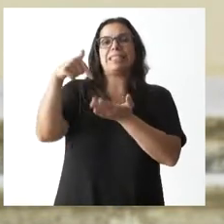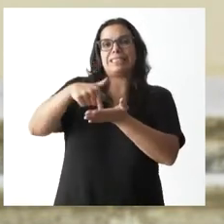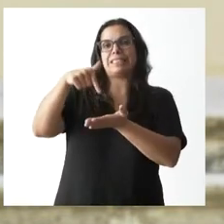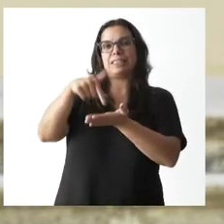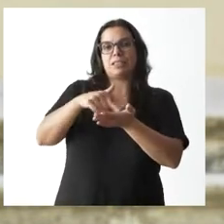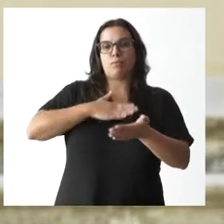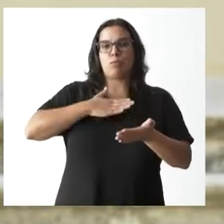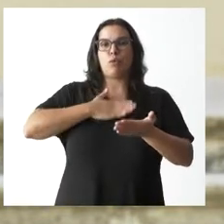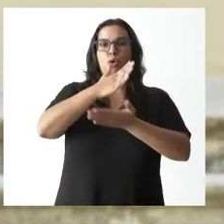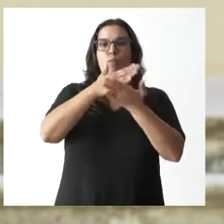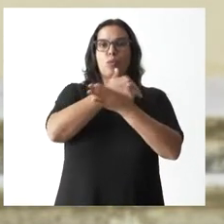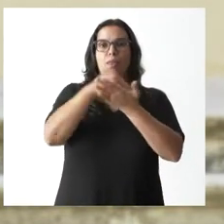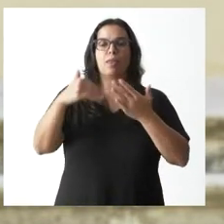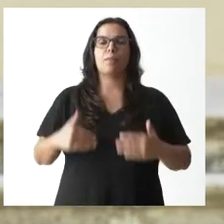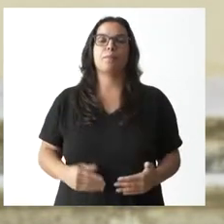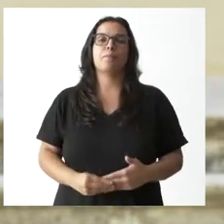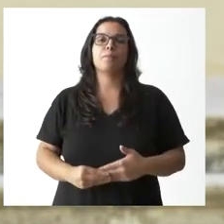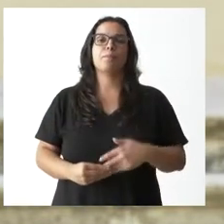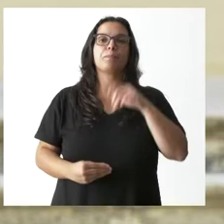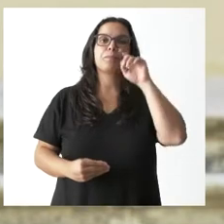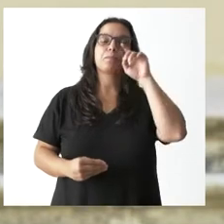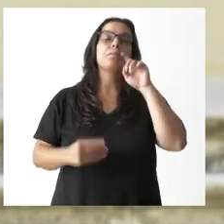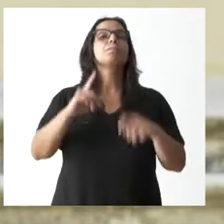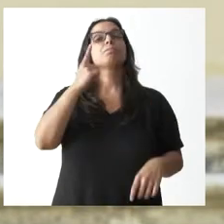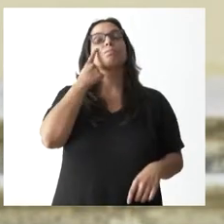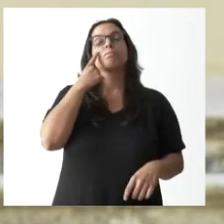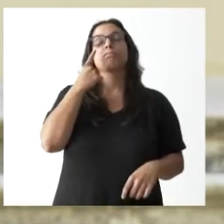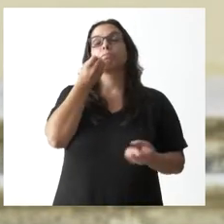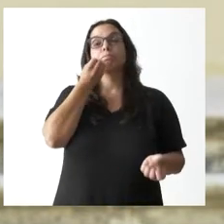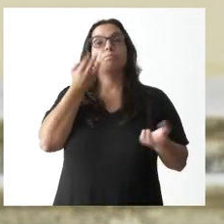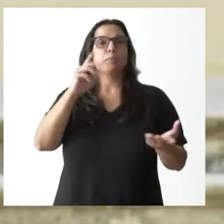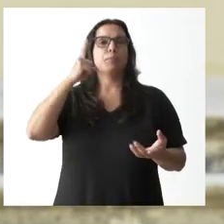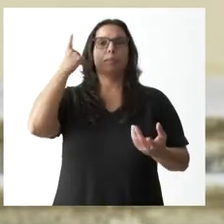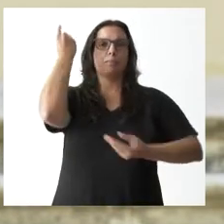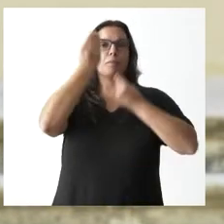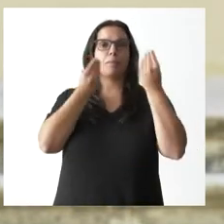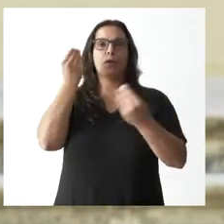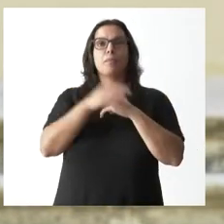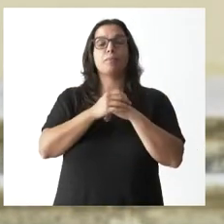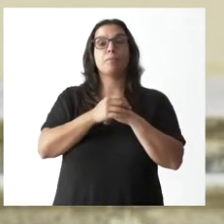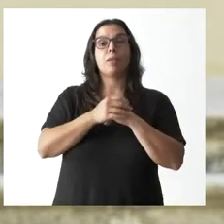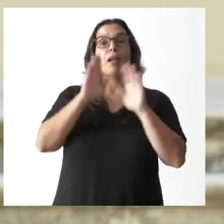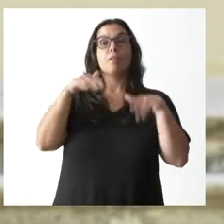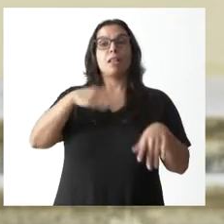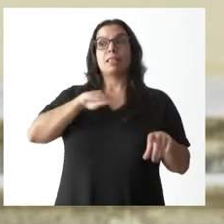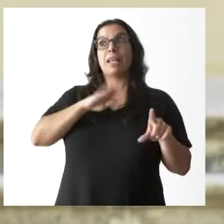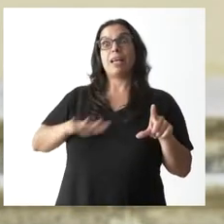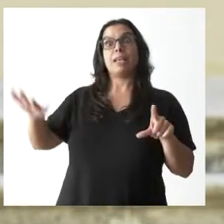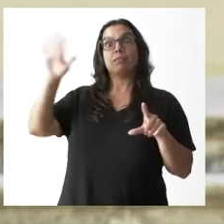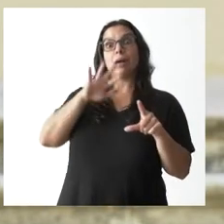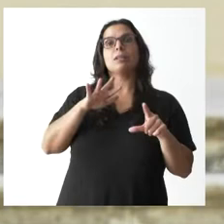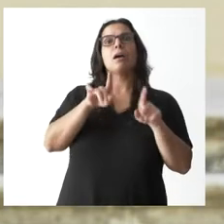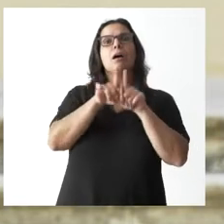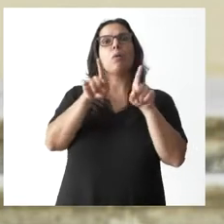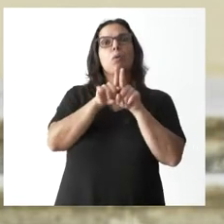de nuestra comunidad autónoma. Mire, primera reflexión. Vamos a tener la fiscalidad más baja de nuestra historia para